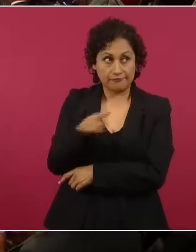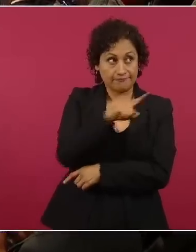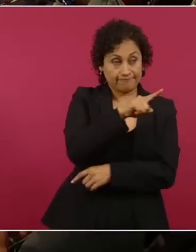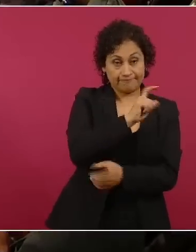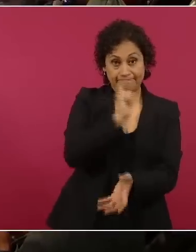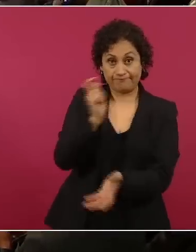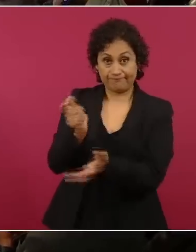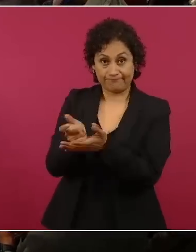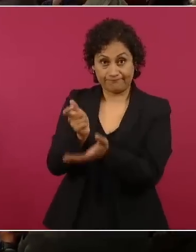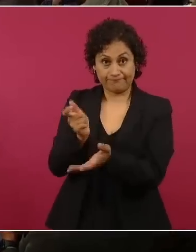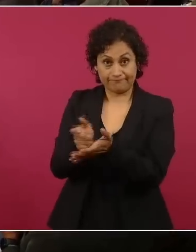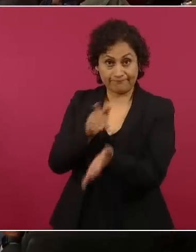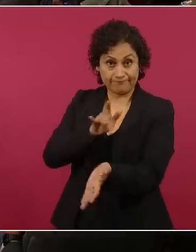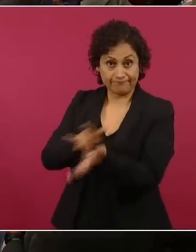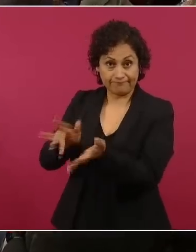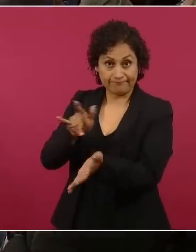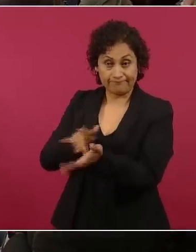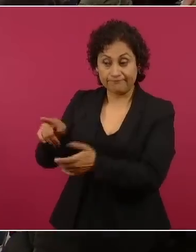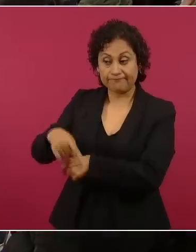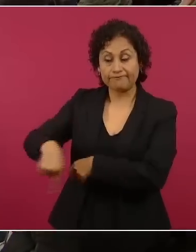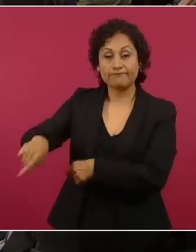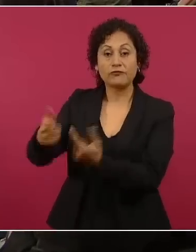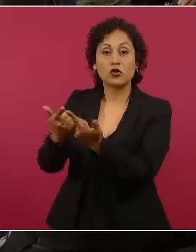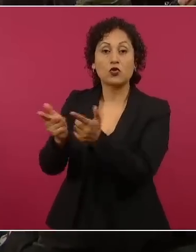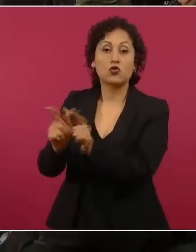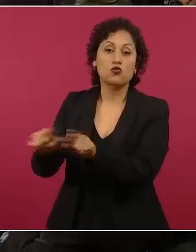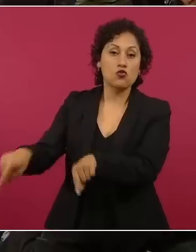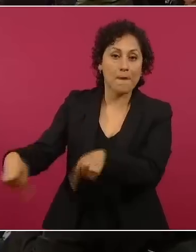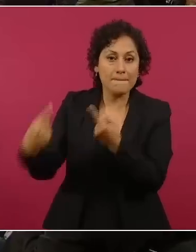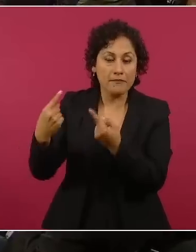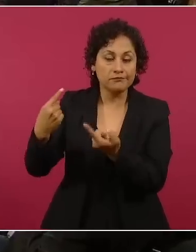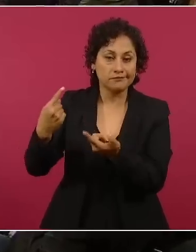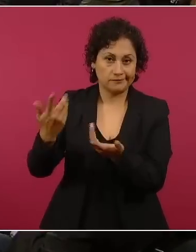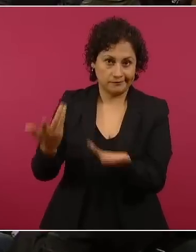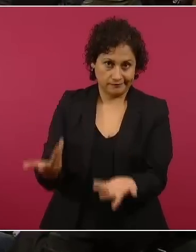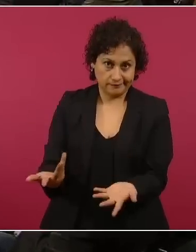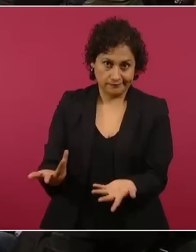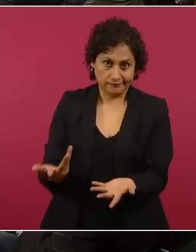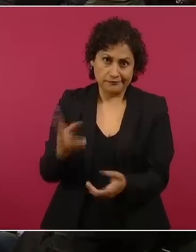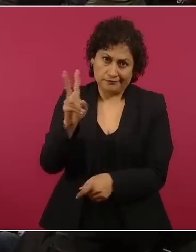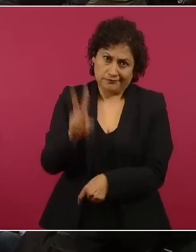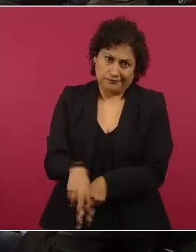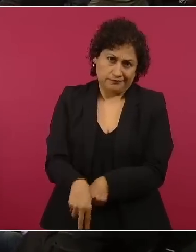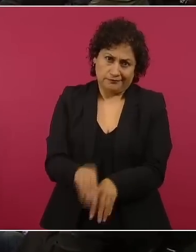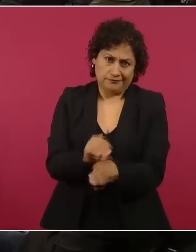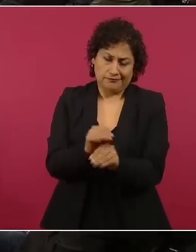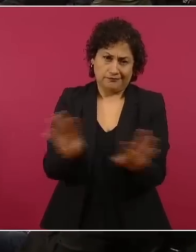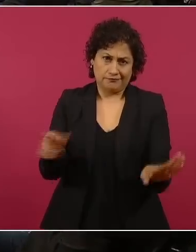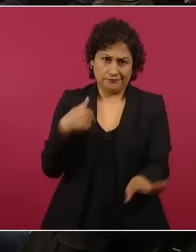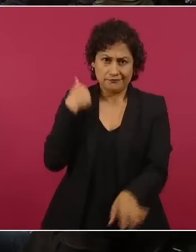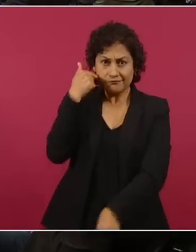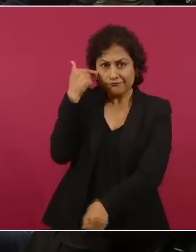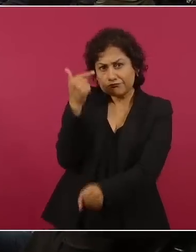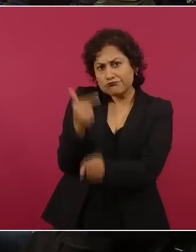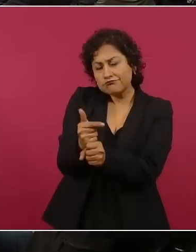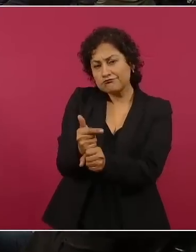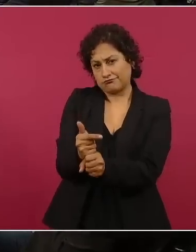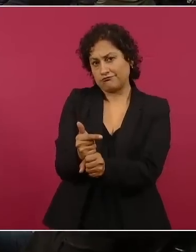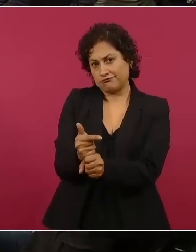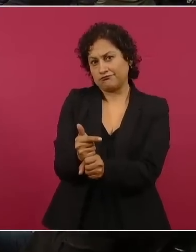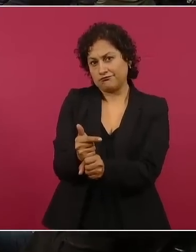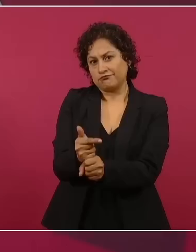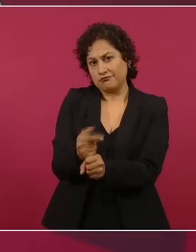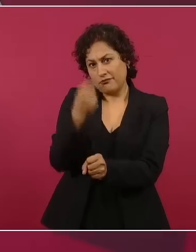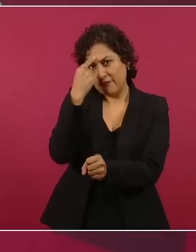grupos opositores abiertamente a